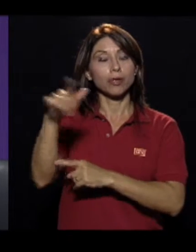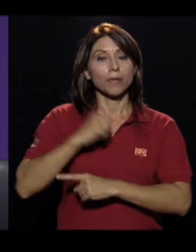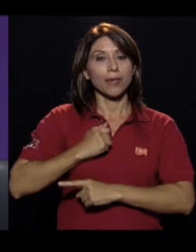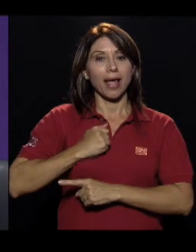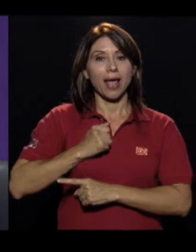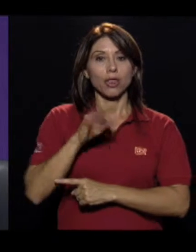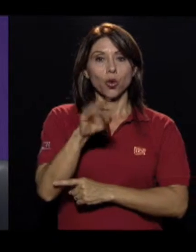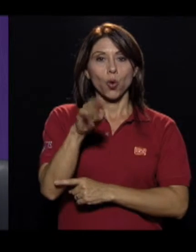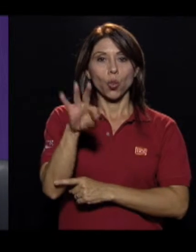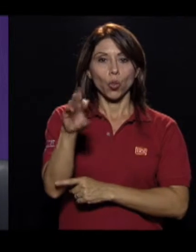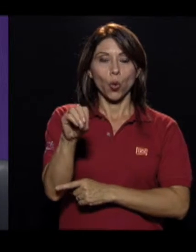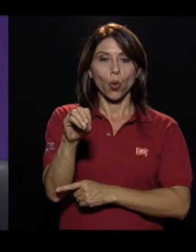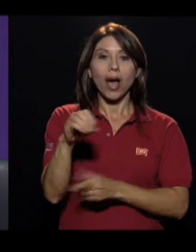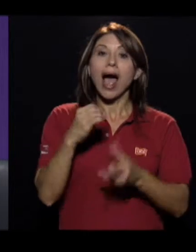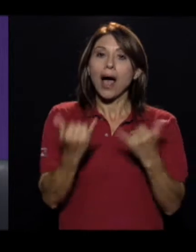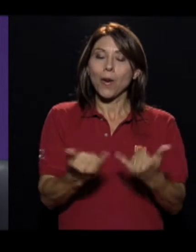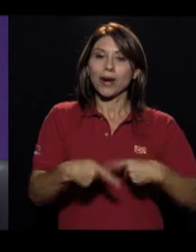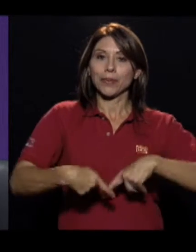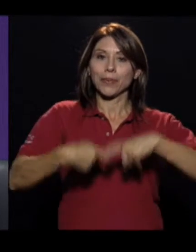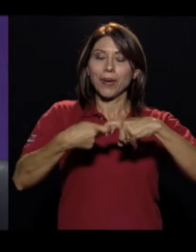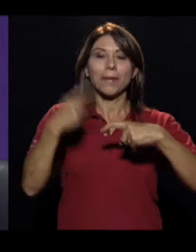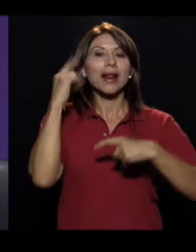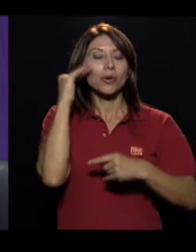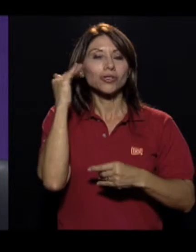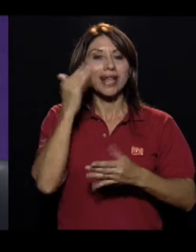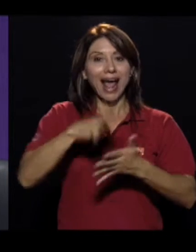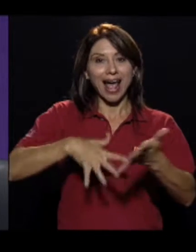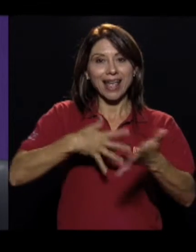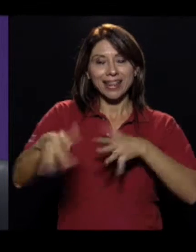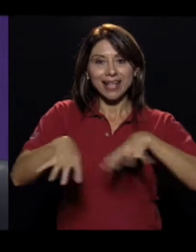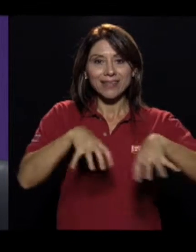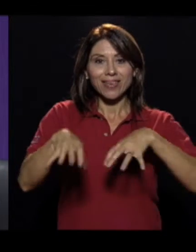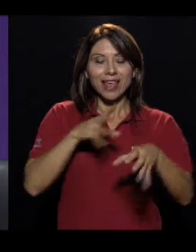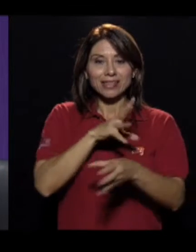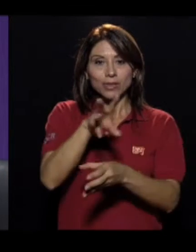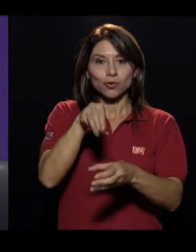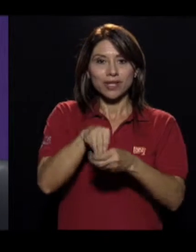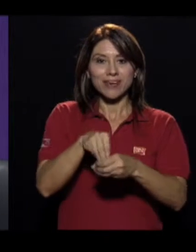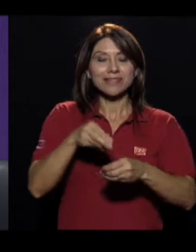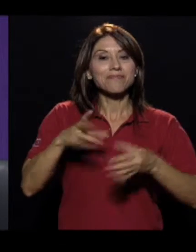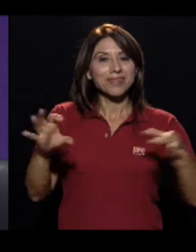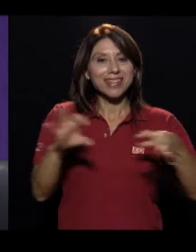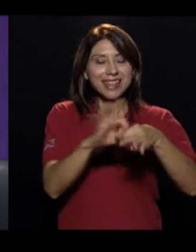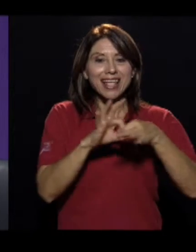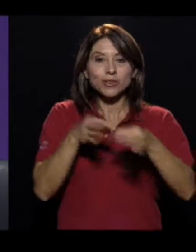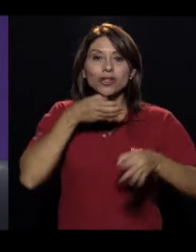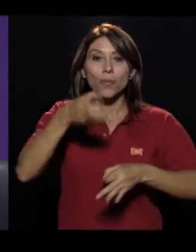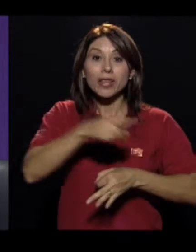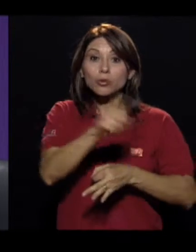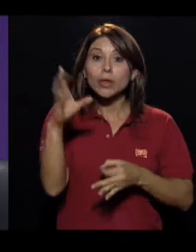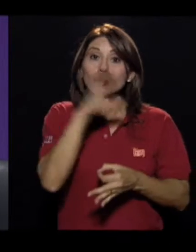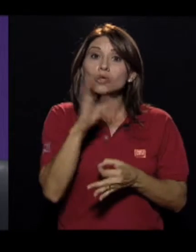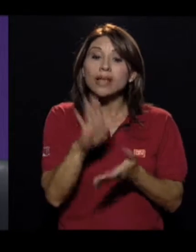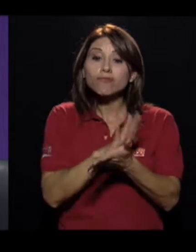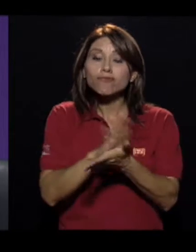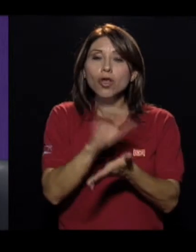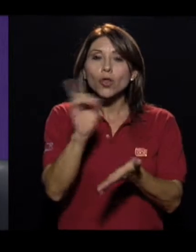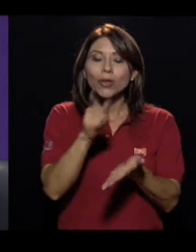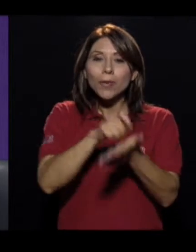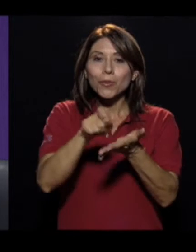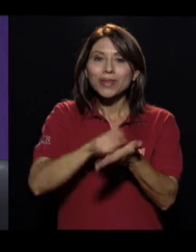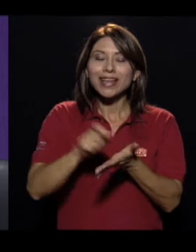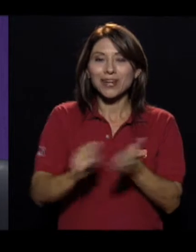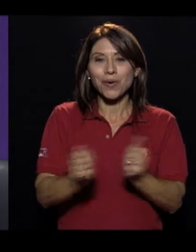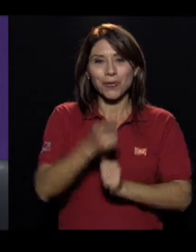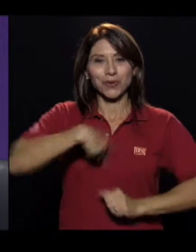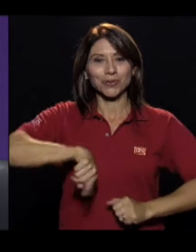exclusiva desde Toronto, Canadá. Y ahora hacemos una pausa para conocer la agenda de actividades inclusivas que Nexus le recomienda. Así que